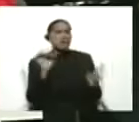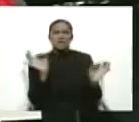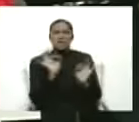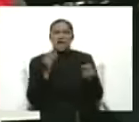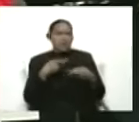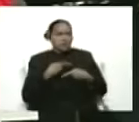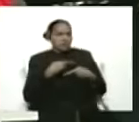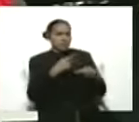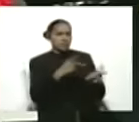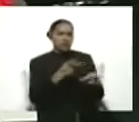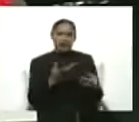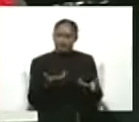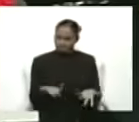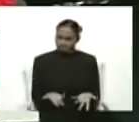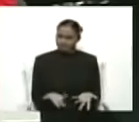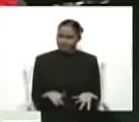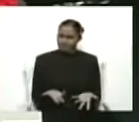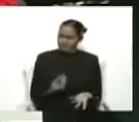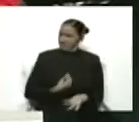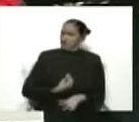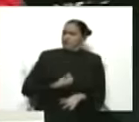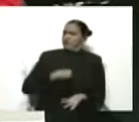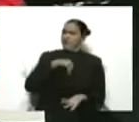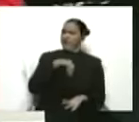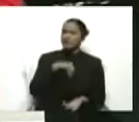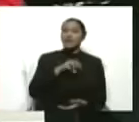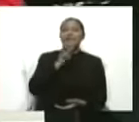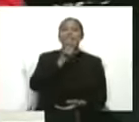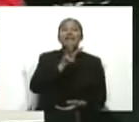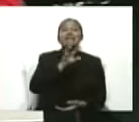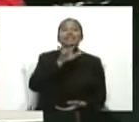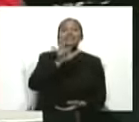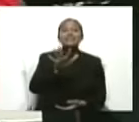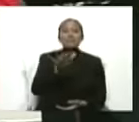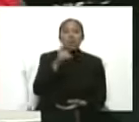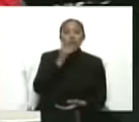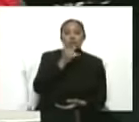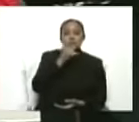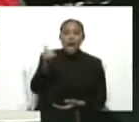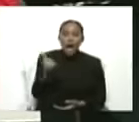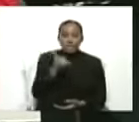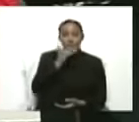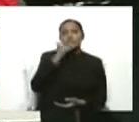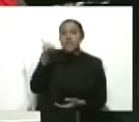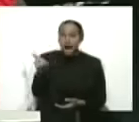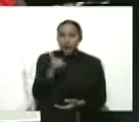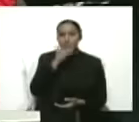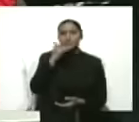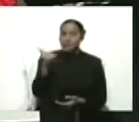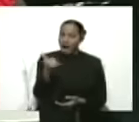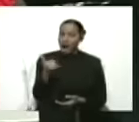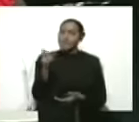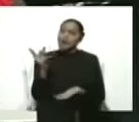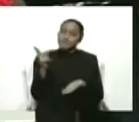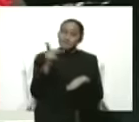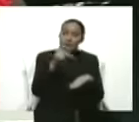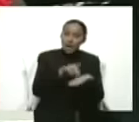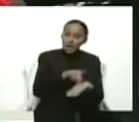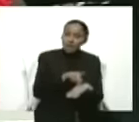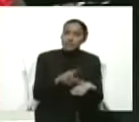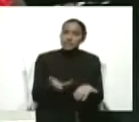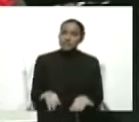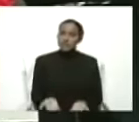realizó 35 llamadas para que vinieran. Porque a nosotros aquí,